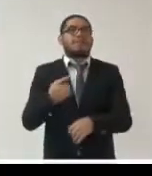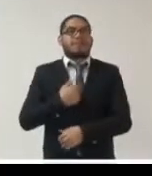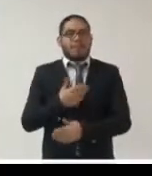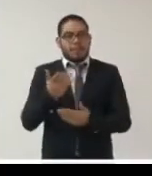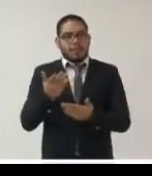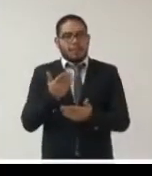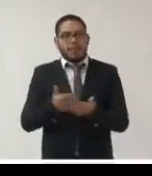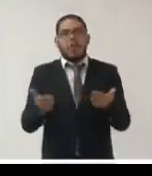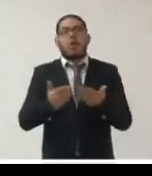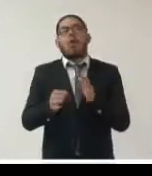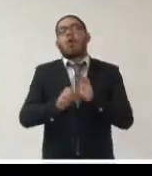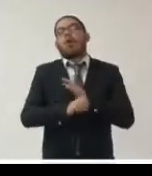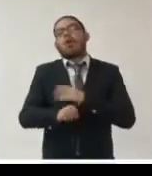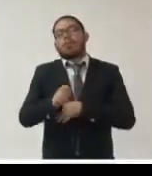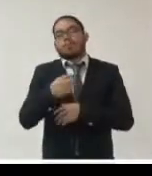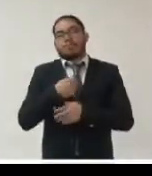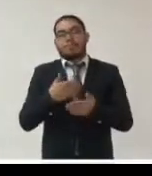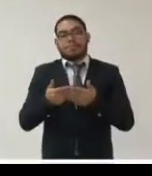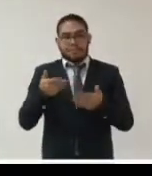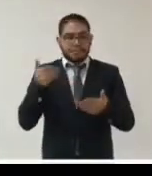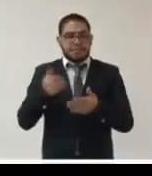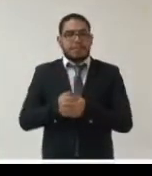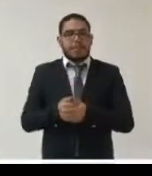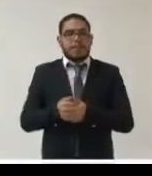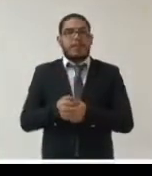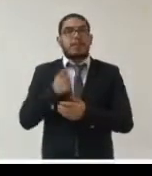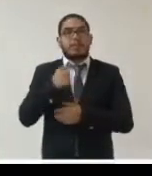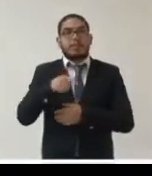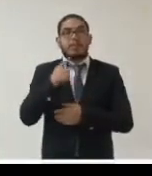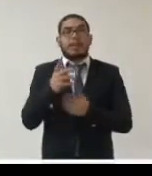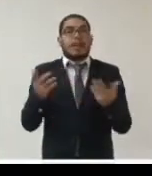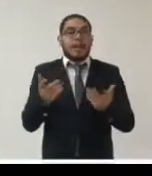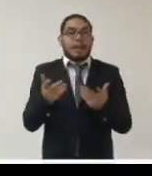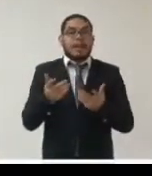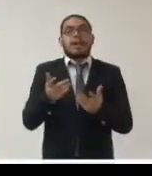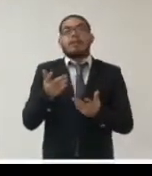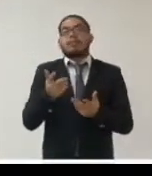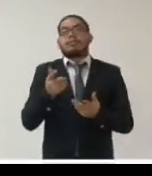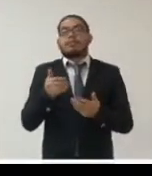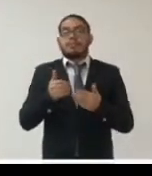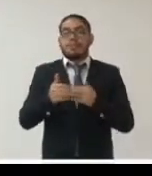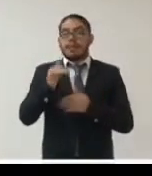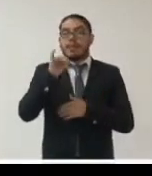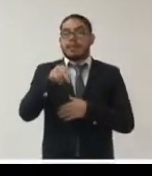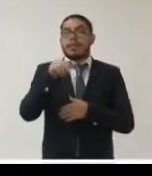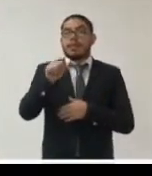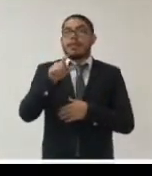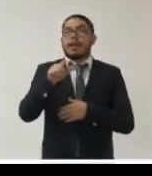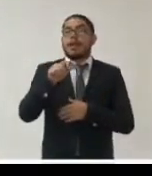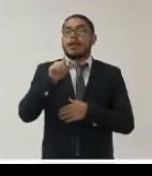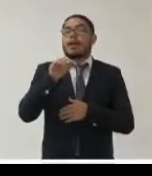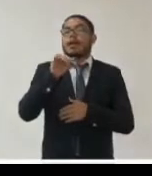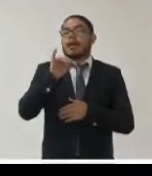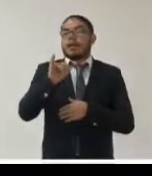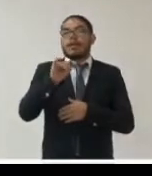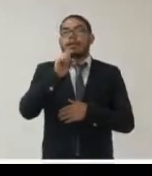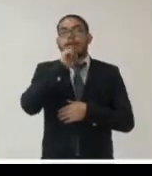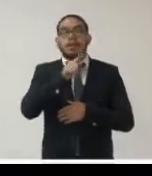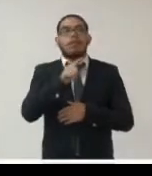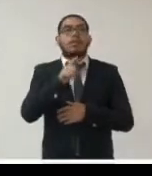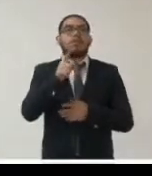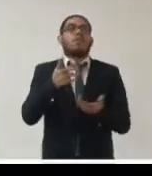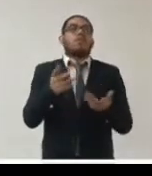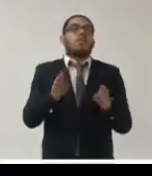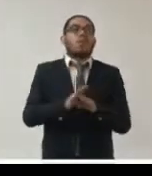en un principio como un previo las acciones que ha emprendido el INAI a consecuencia de la COVID-19